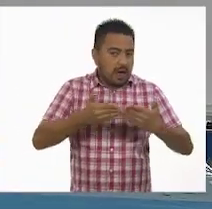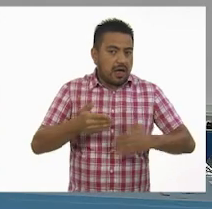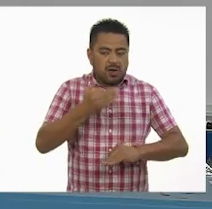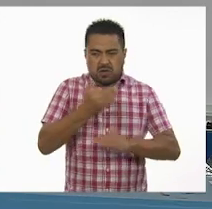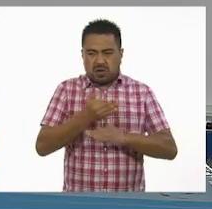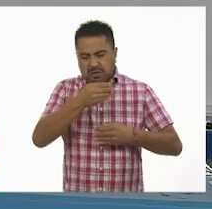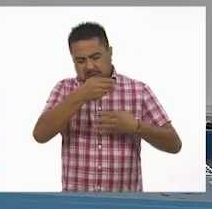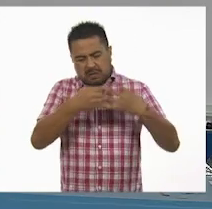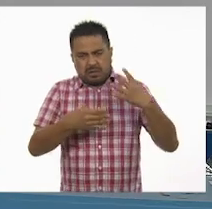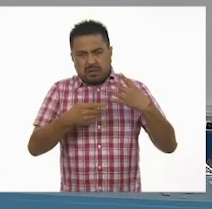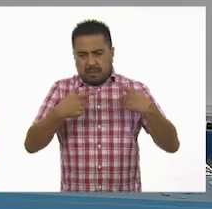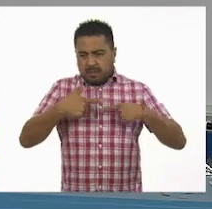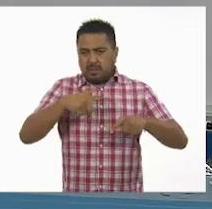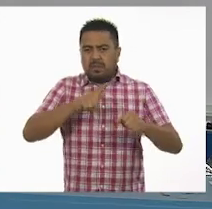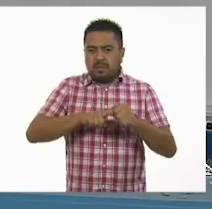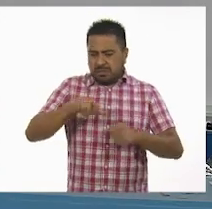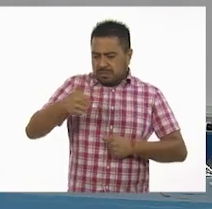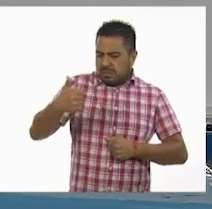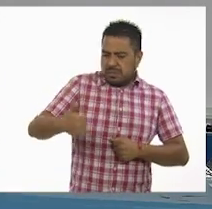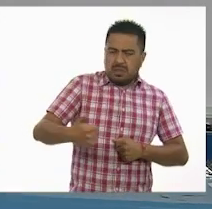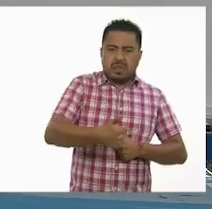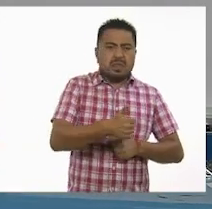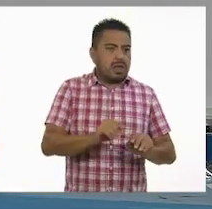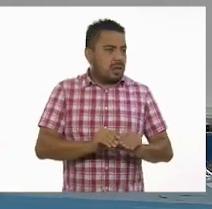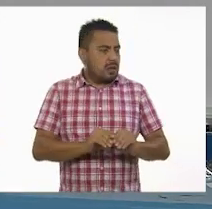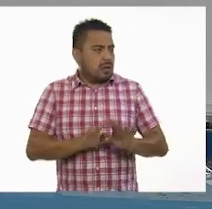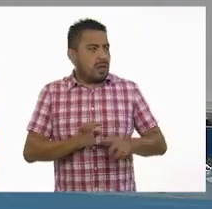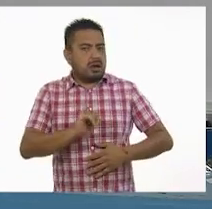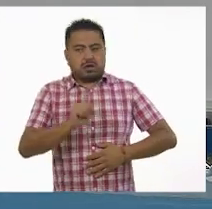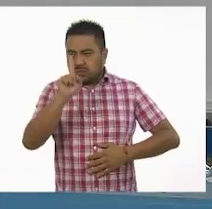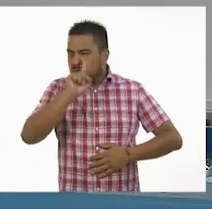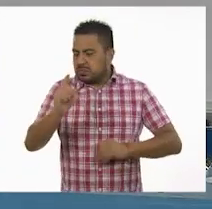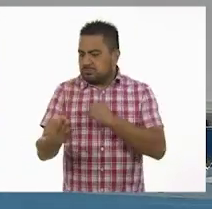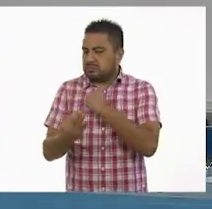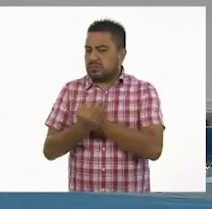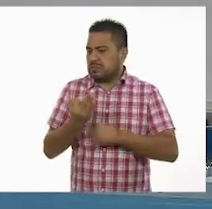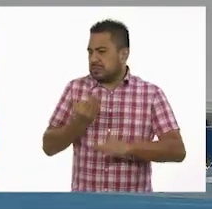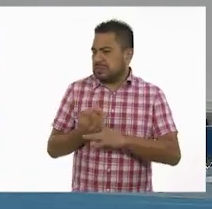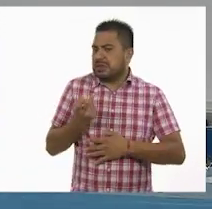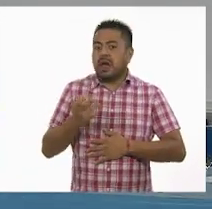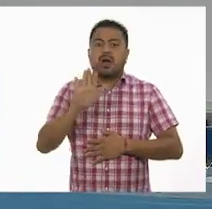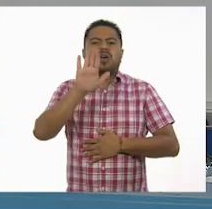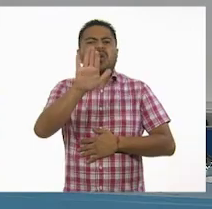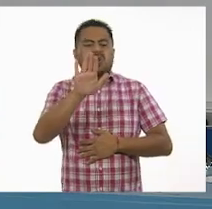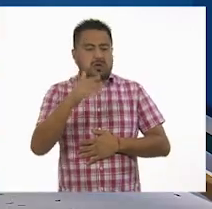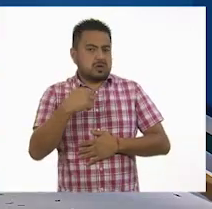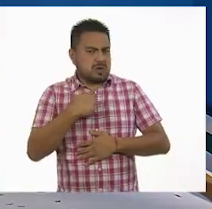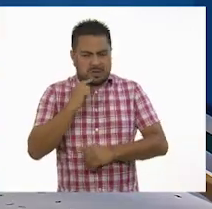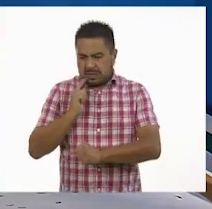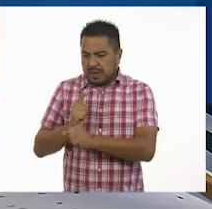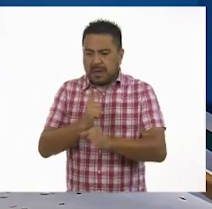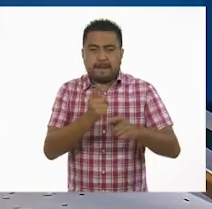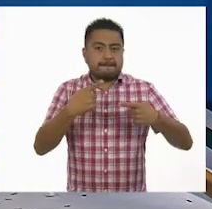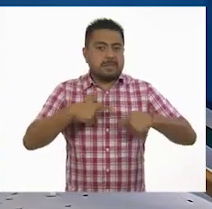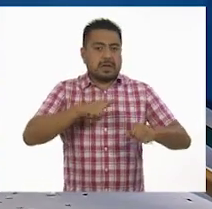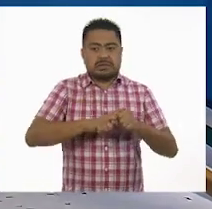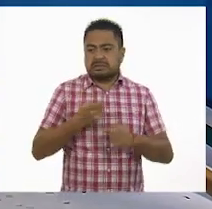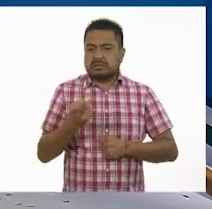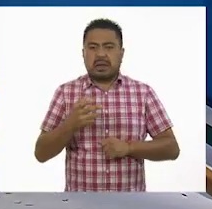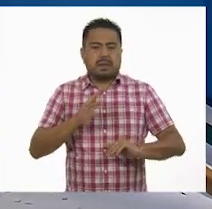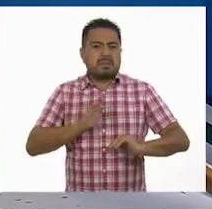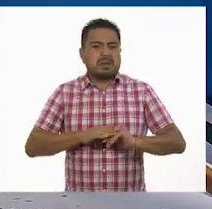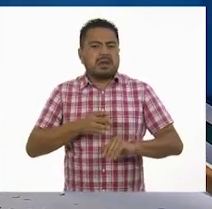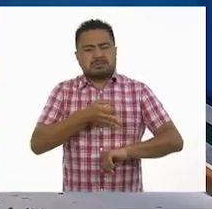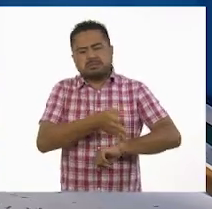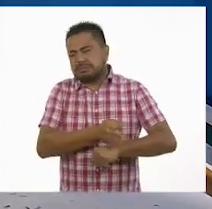ver las características de los personajes. Claro que sí. Sí, que nos sugieren aquí. Oye, mira, yo veo que son personajes muy